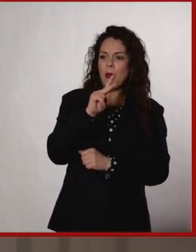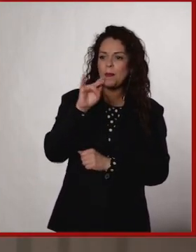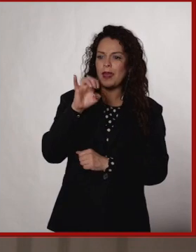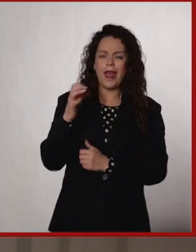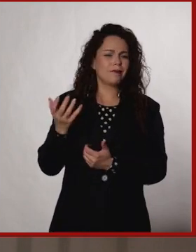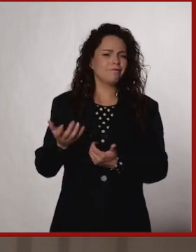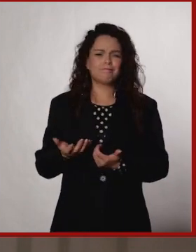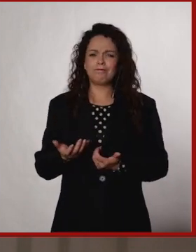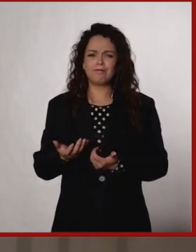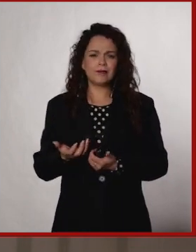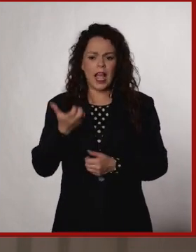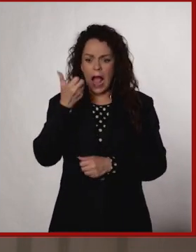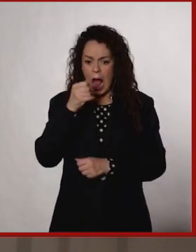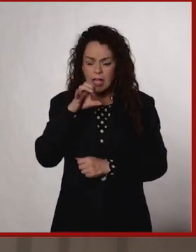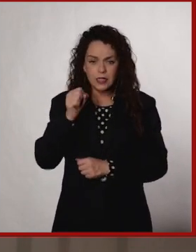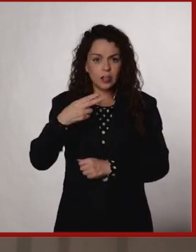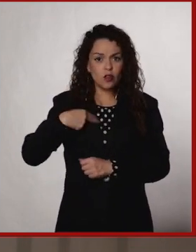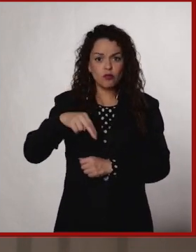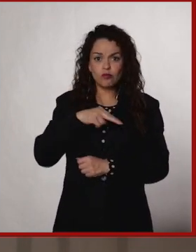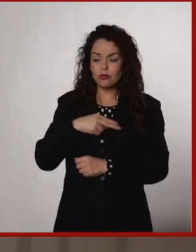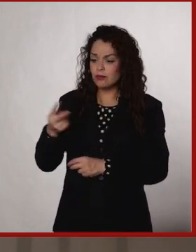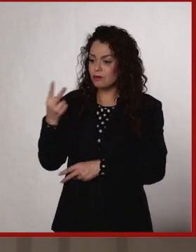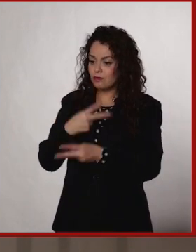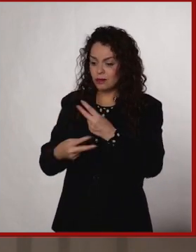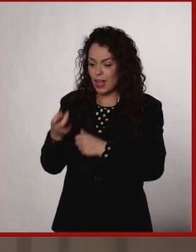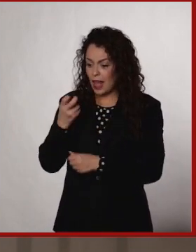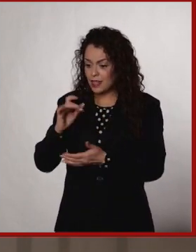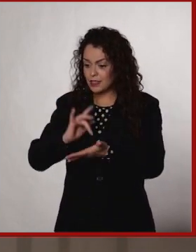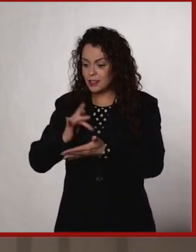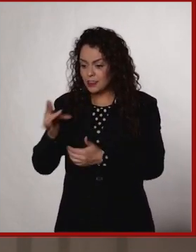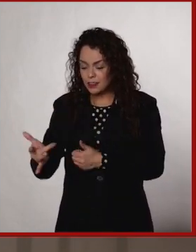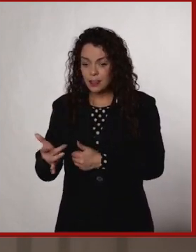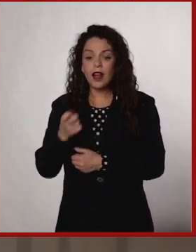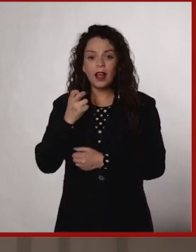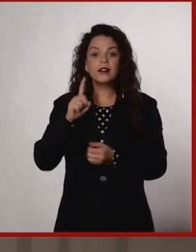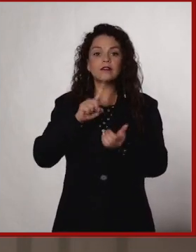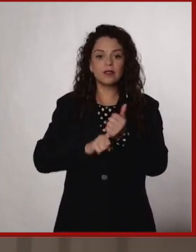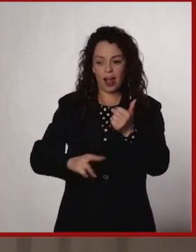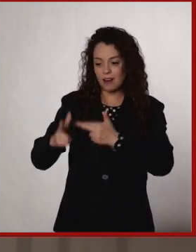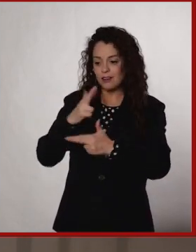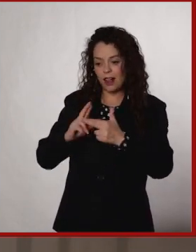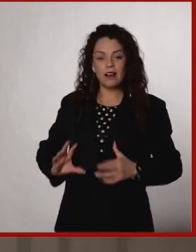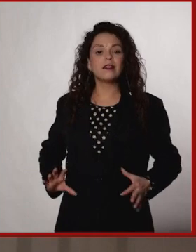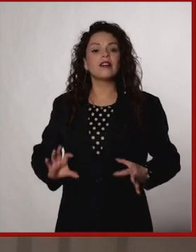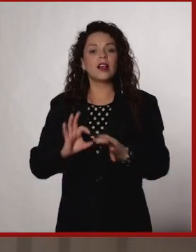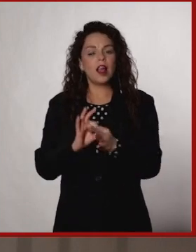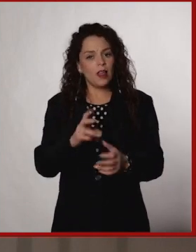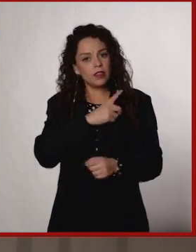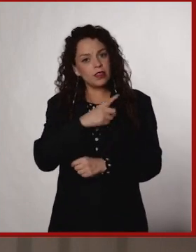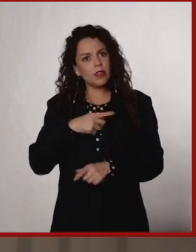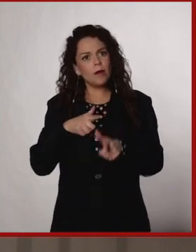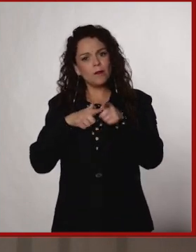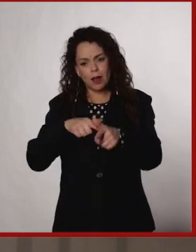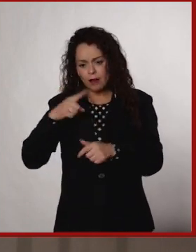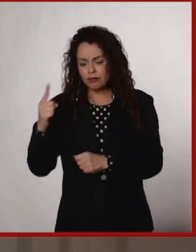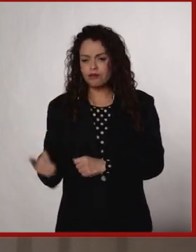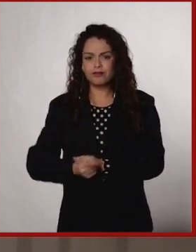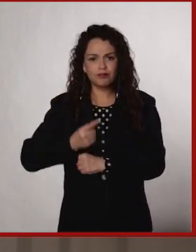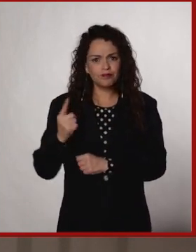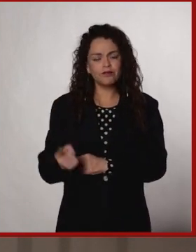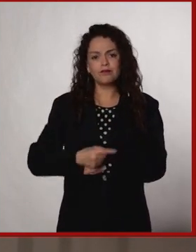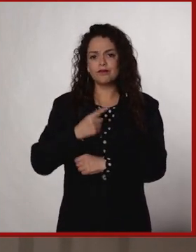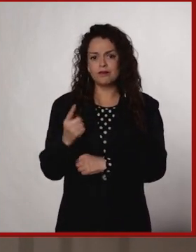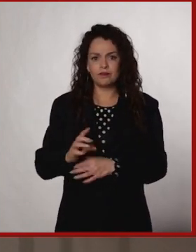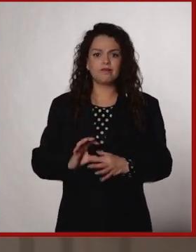hippie, ¿no? O sea, al final, de ahí venimos y ahí vamos a regresar. Entonces, pues es, o sea, es solo conservar la conexión que